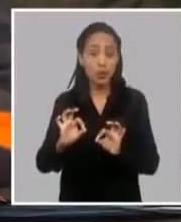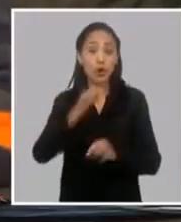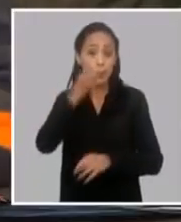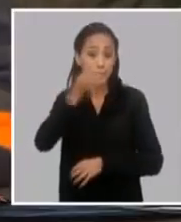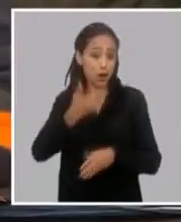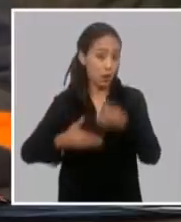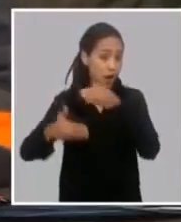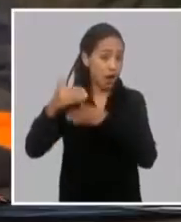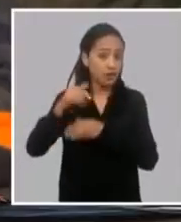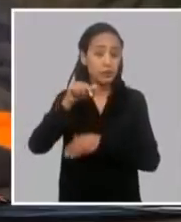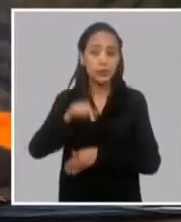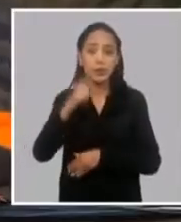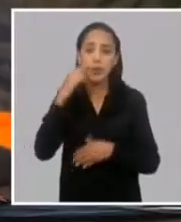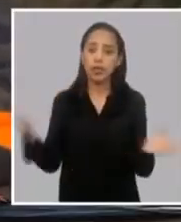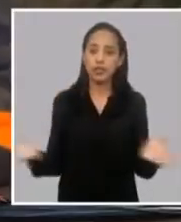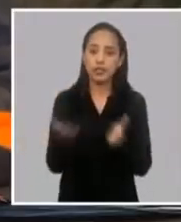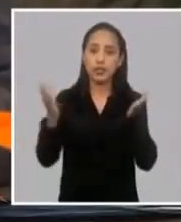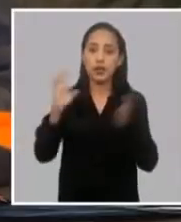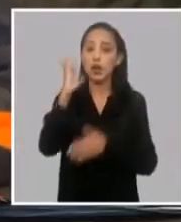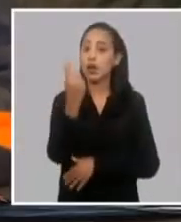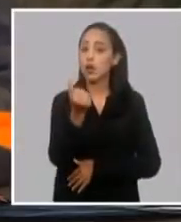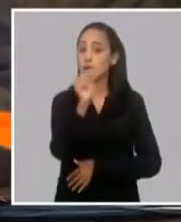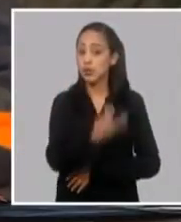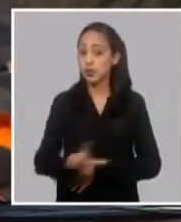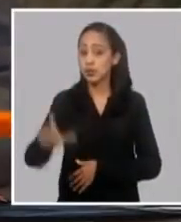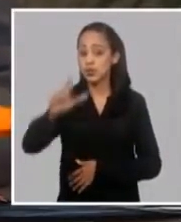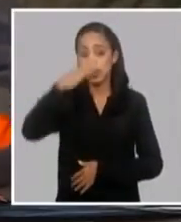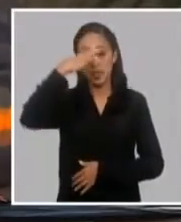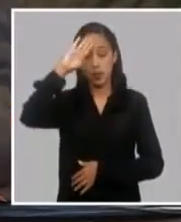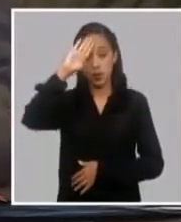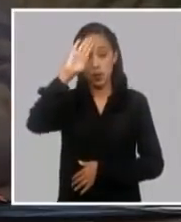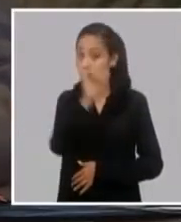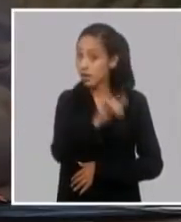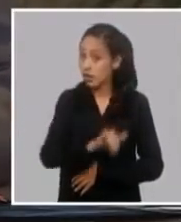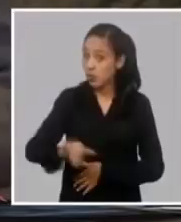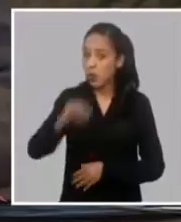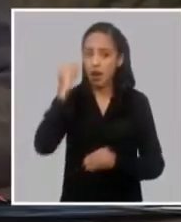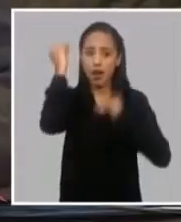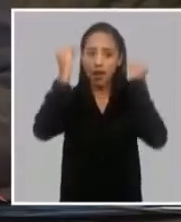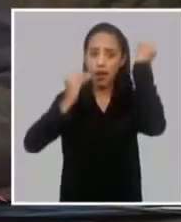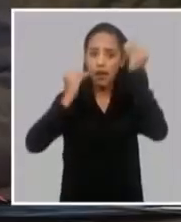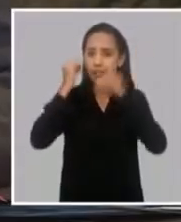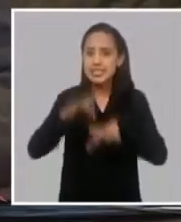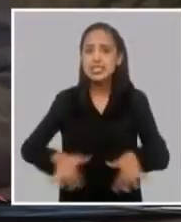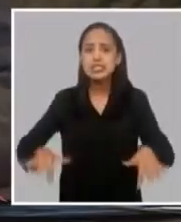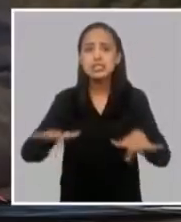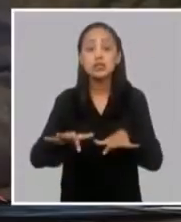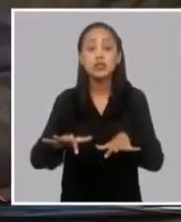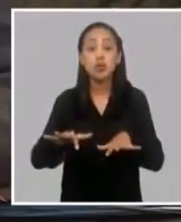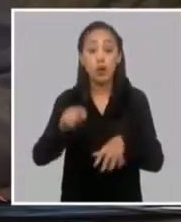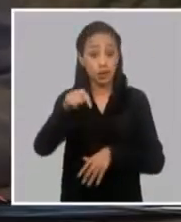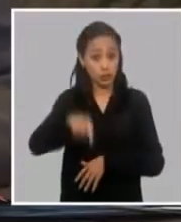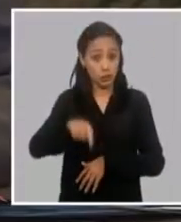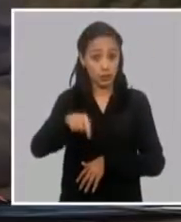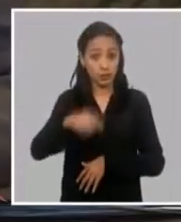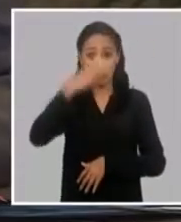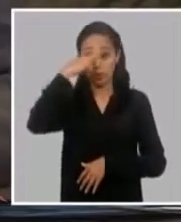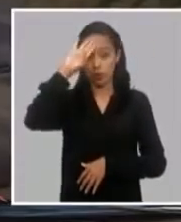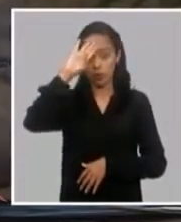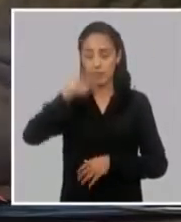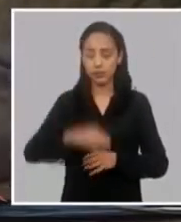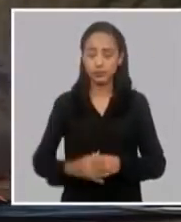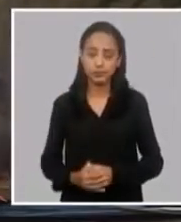sobre la estrategia de desarrollo económica y social del país y también, por supuesto, el análisis de la situación actual de la nación.